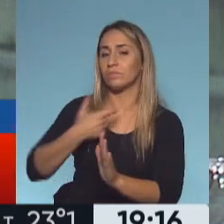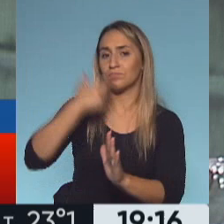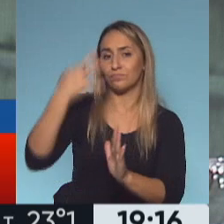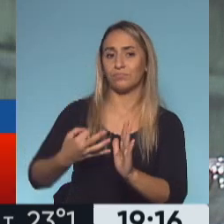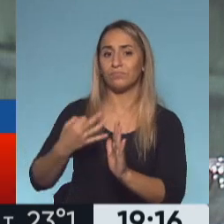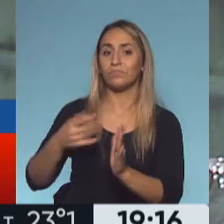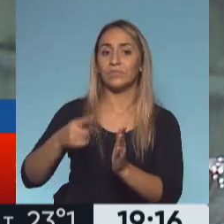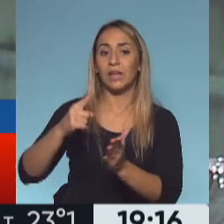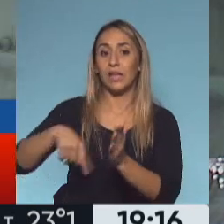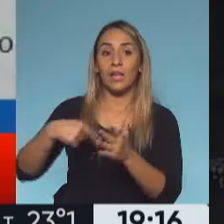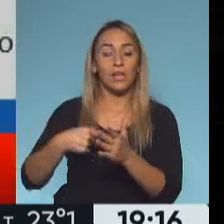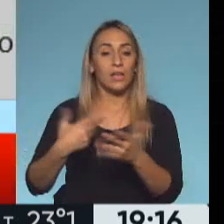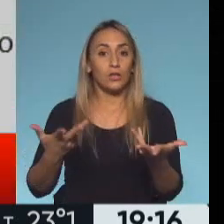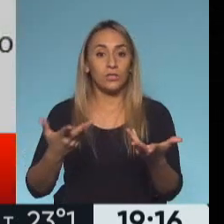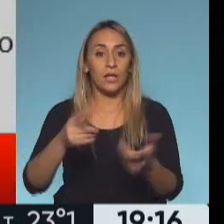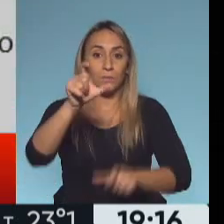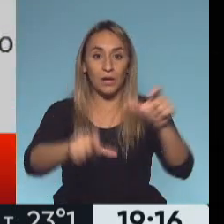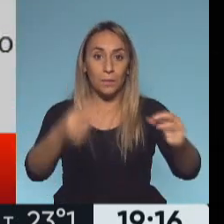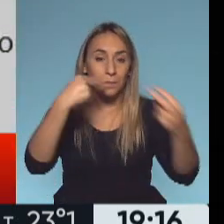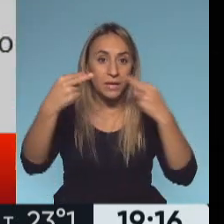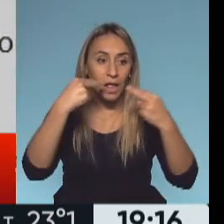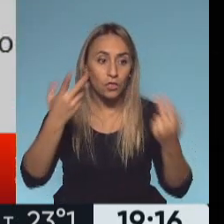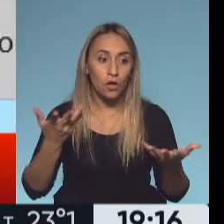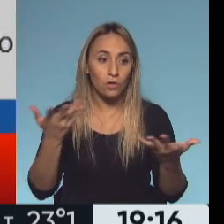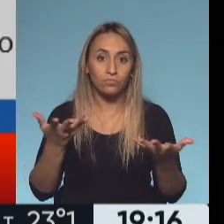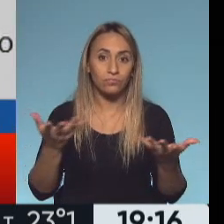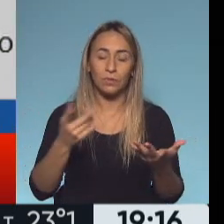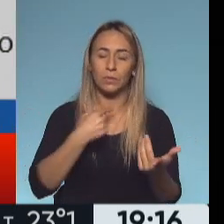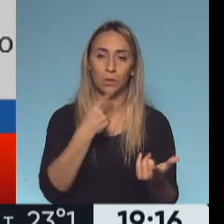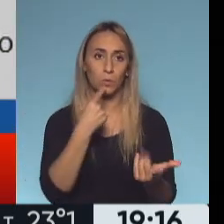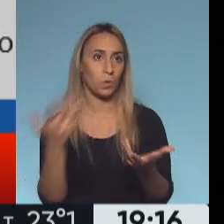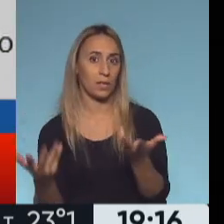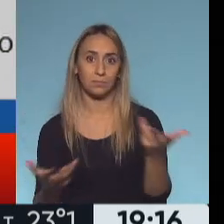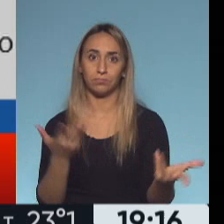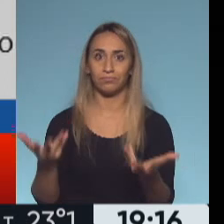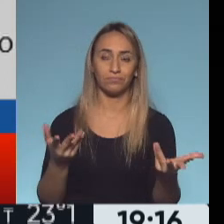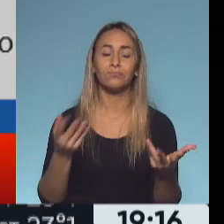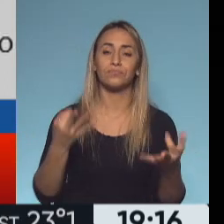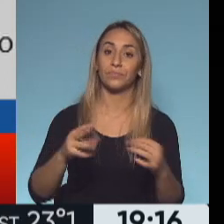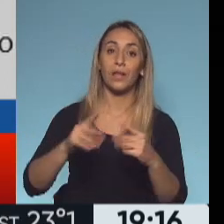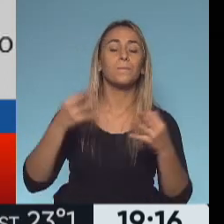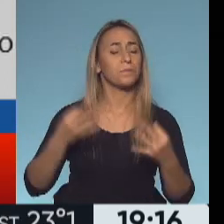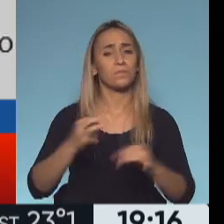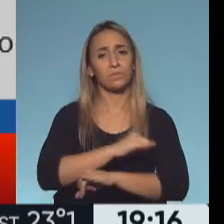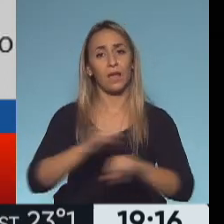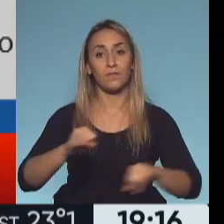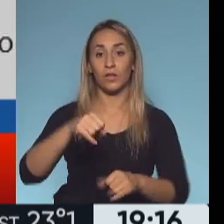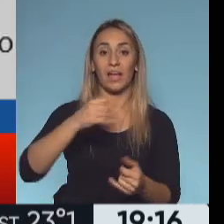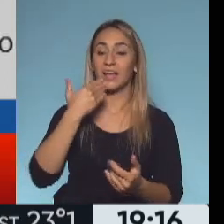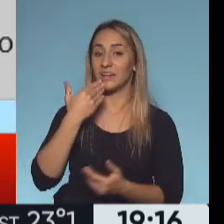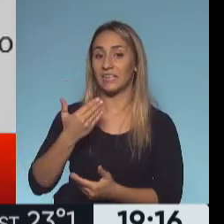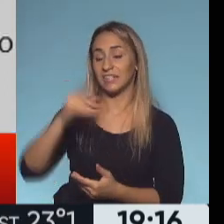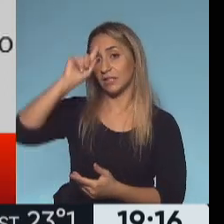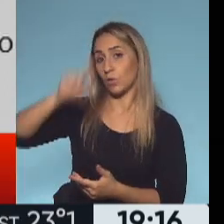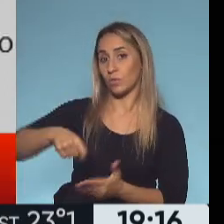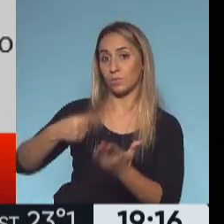Néstor, ¿qué le decís a quienes están escuchando, que están en medio de ese tironeo, que no saben qué hacer mañana? Que partir de este fallo que estamos